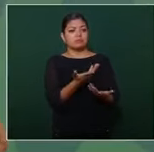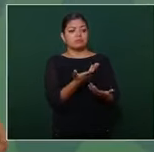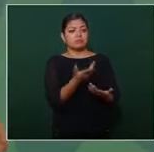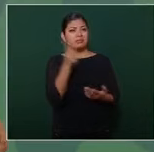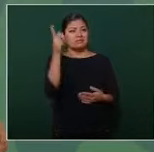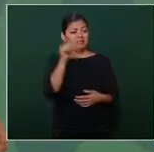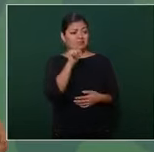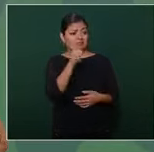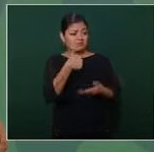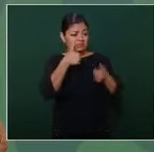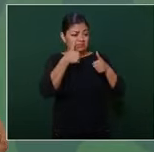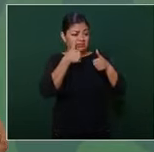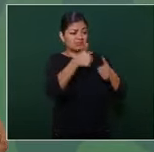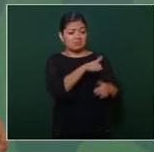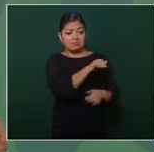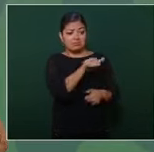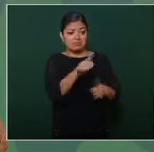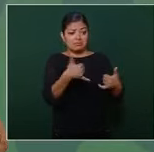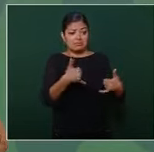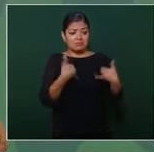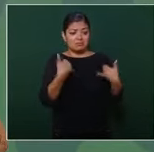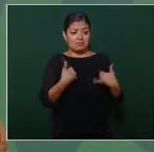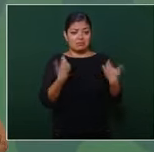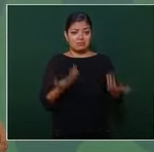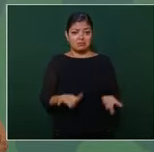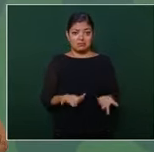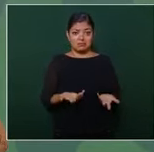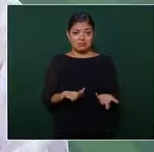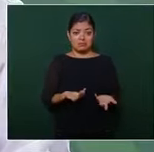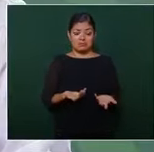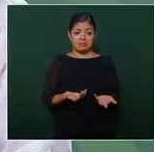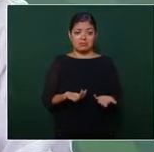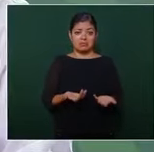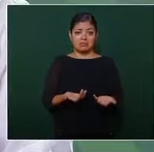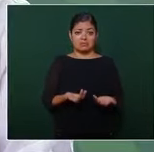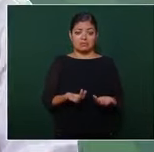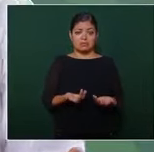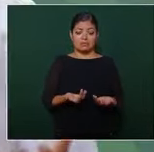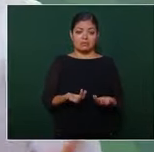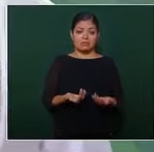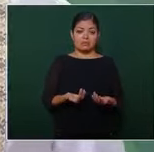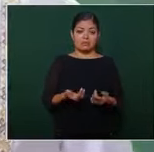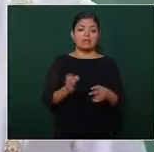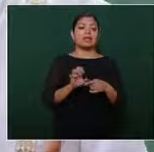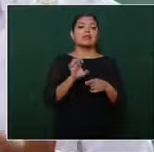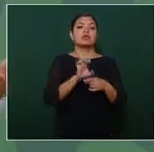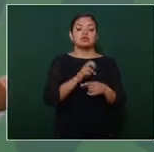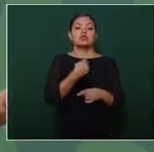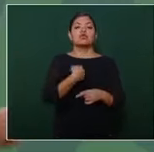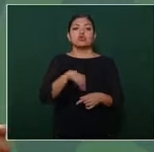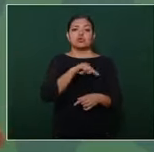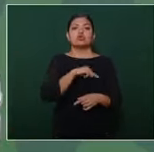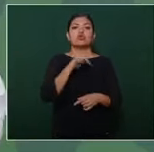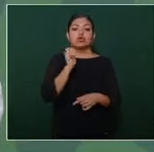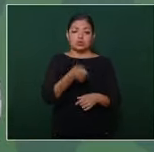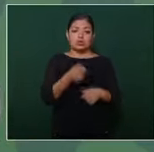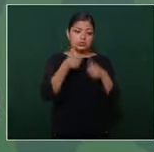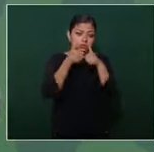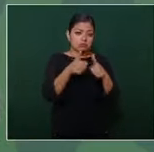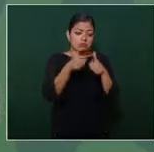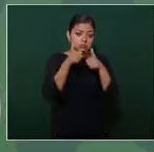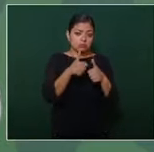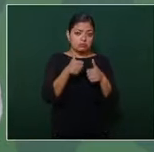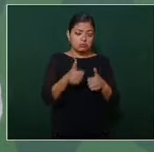los jóvenes? nada nada entonces nosotros estamos atendiendo las causas